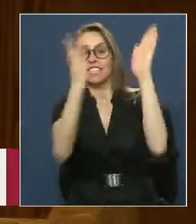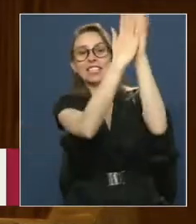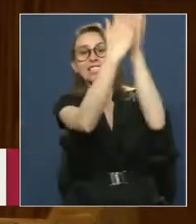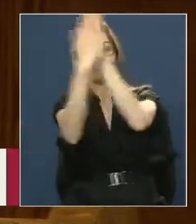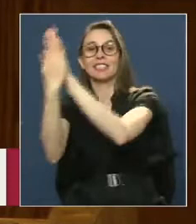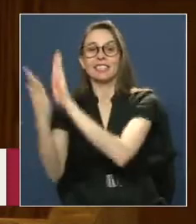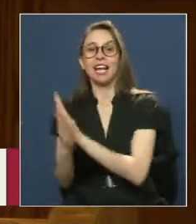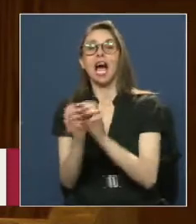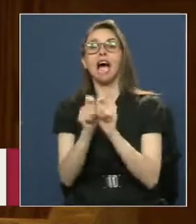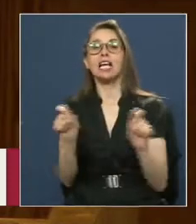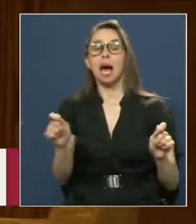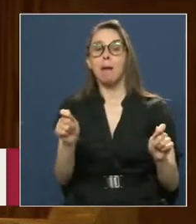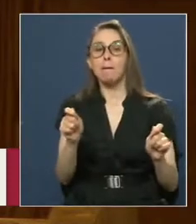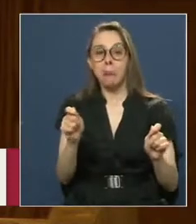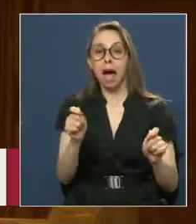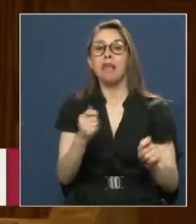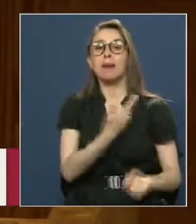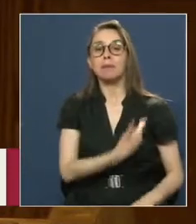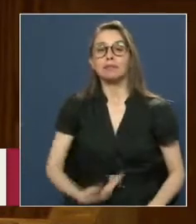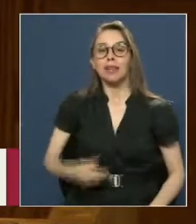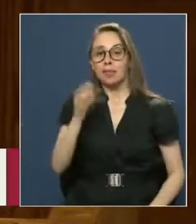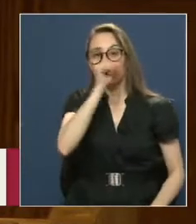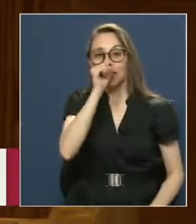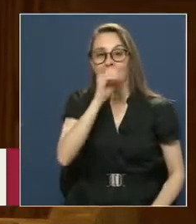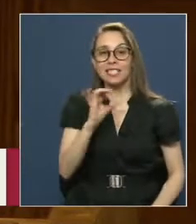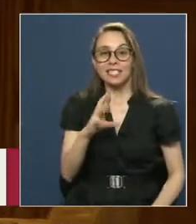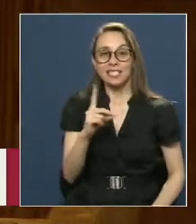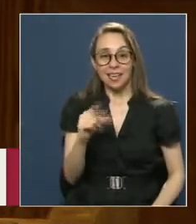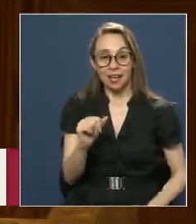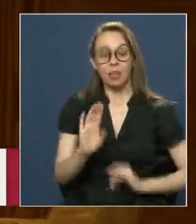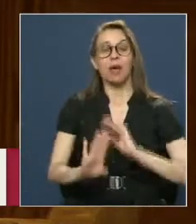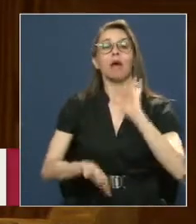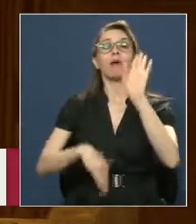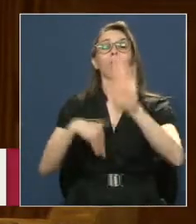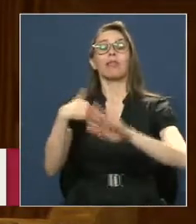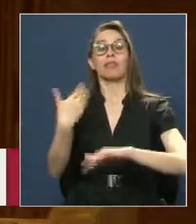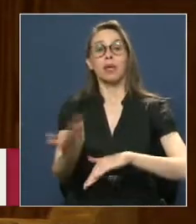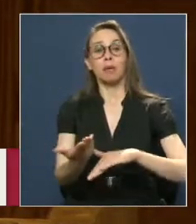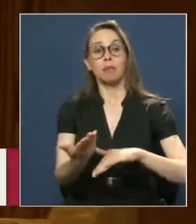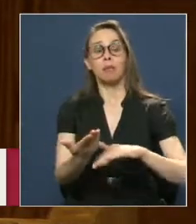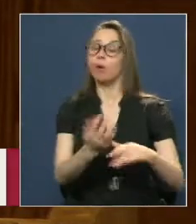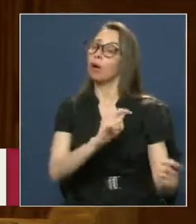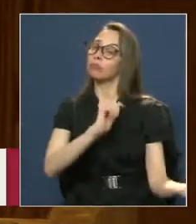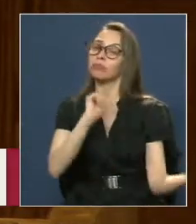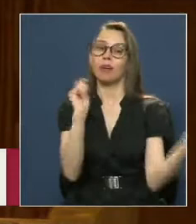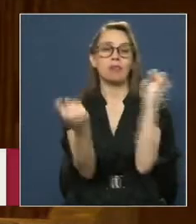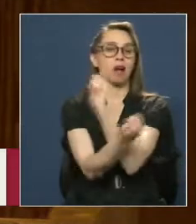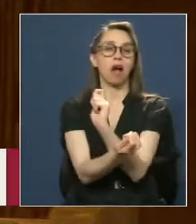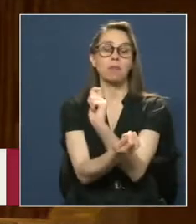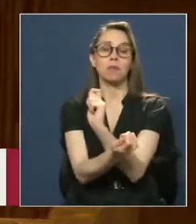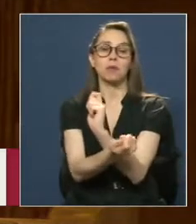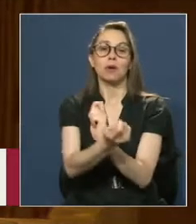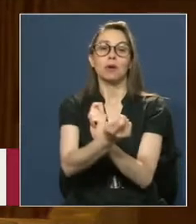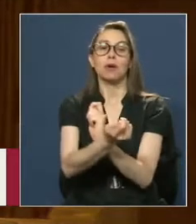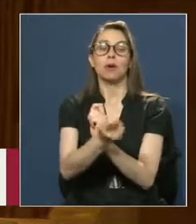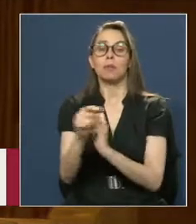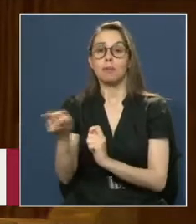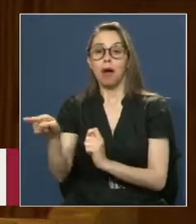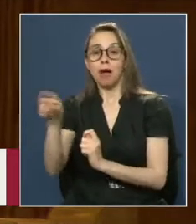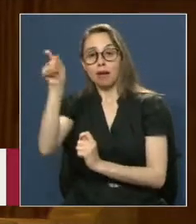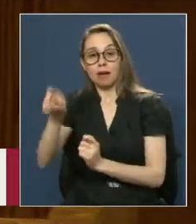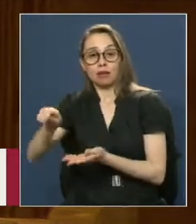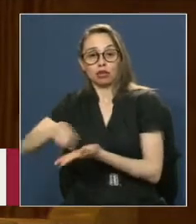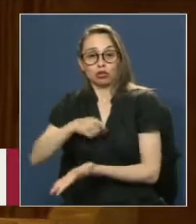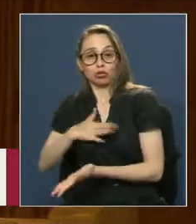presidencial de don Pedro Aguirre Cerda Luego, las cosas cambiaron para nuestro correligionario